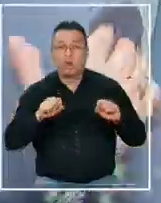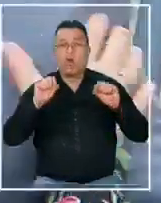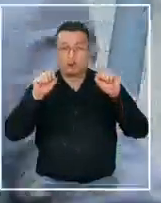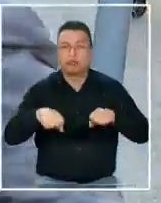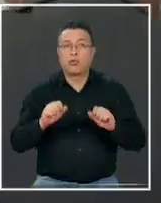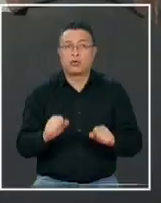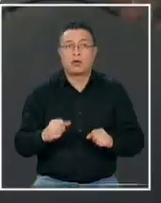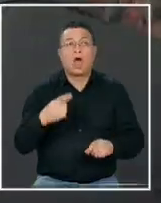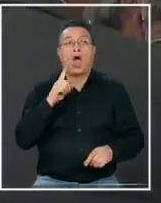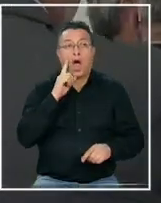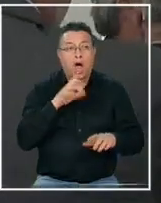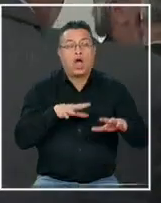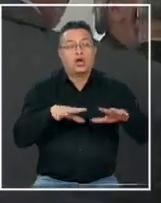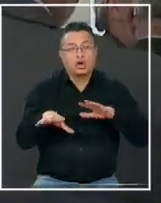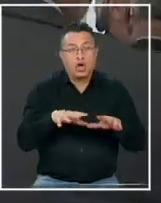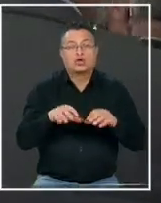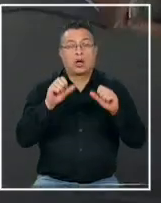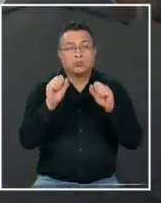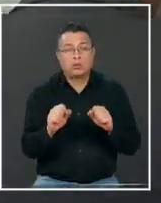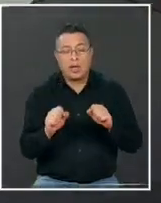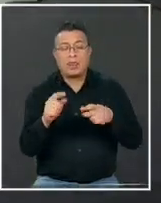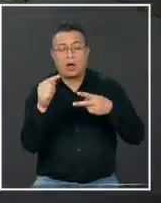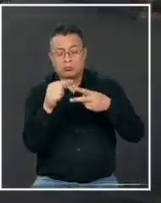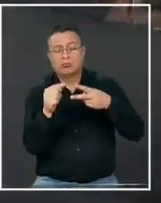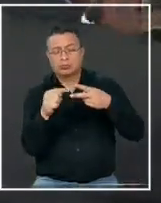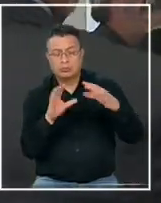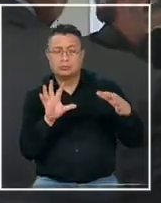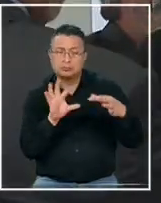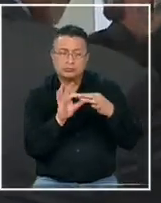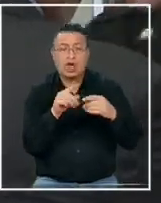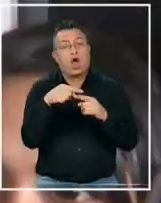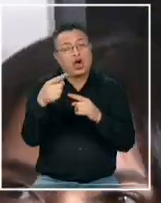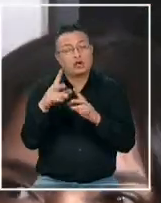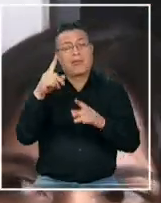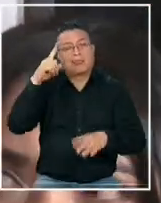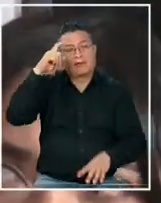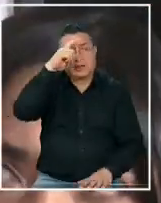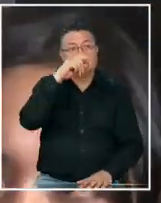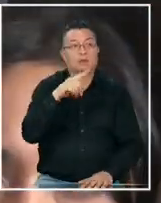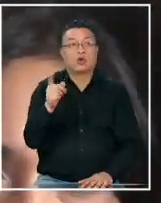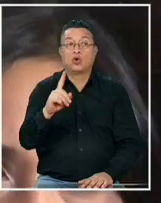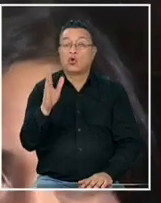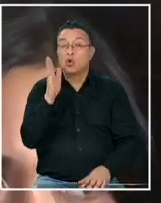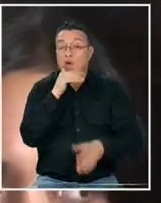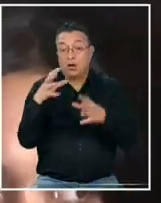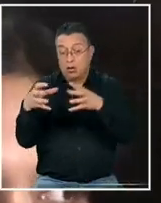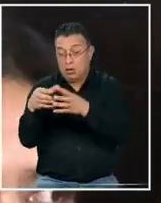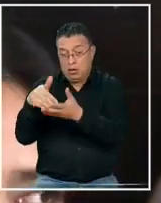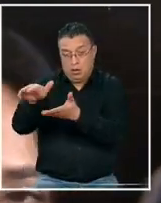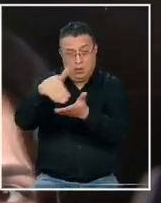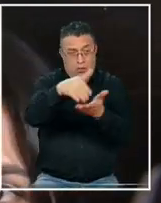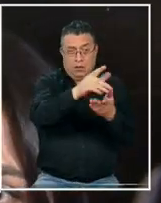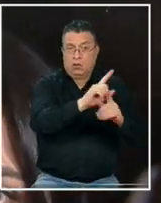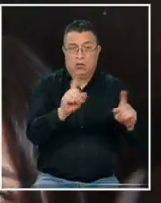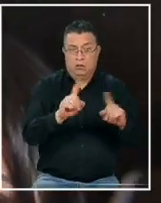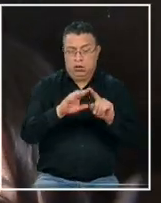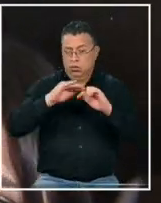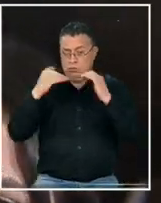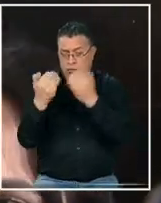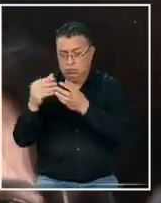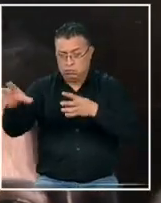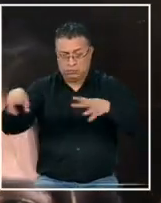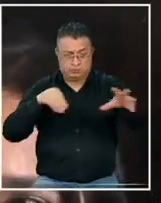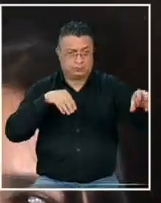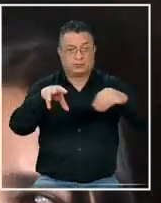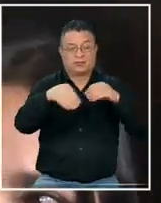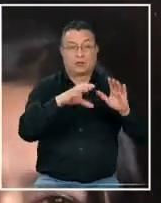Hay cosas que podemos estar con bastante sintonía, otras que son más complejas. Ningún sector ha quedado excluido, se recoge la tradición